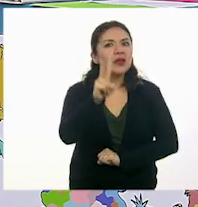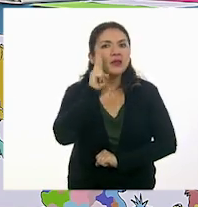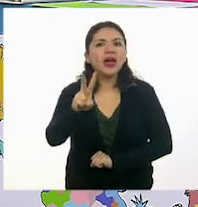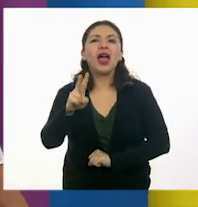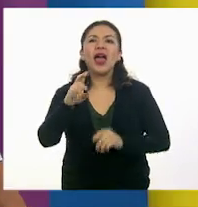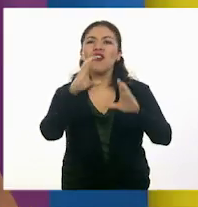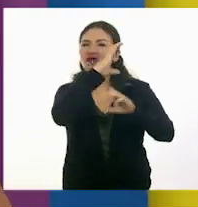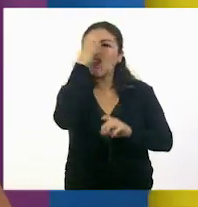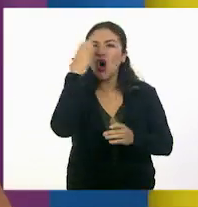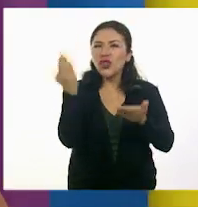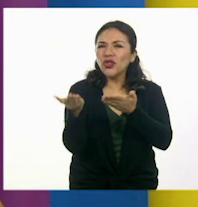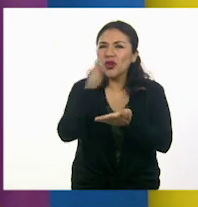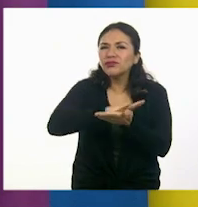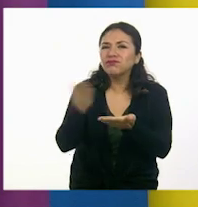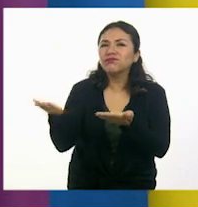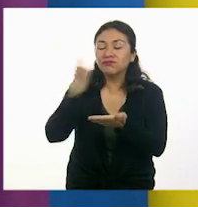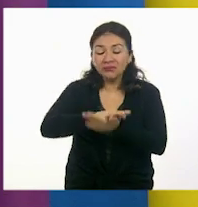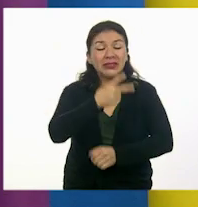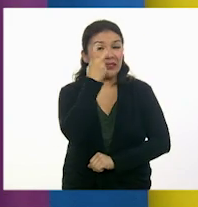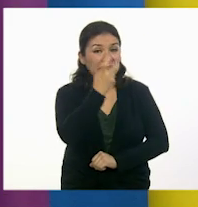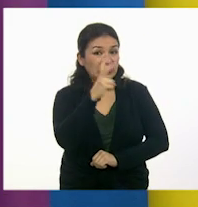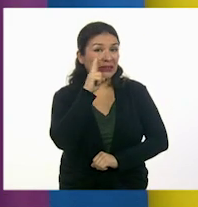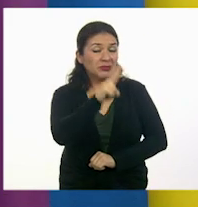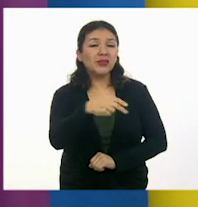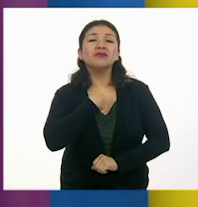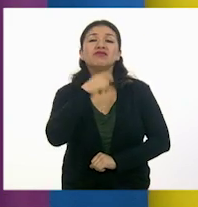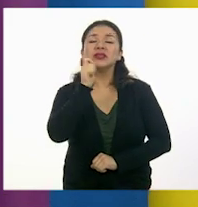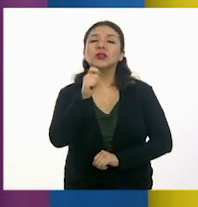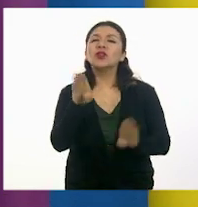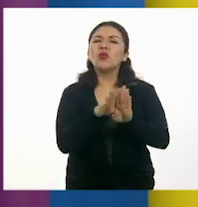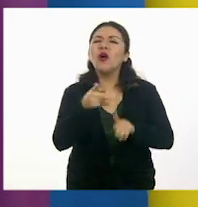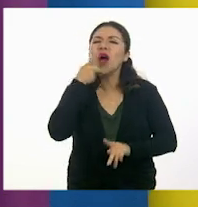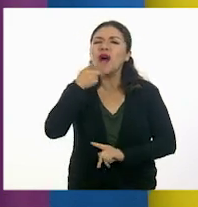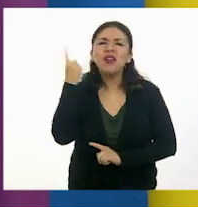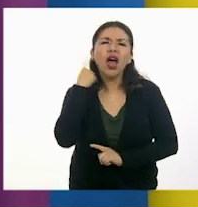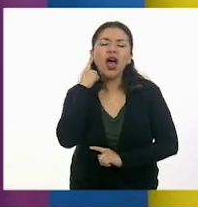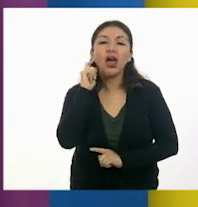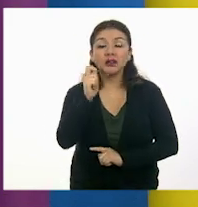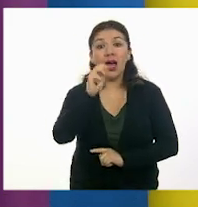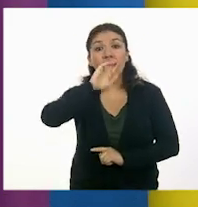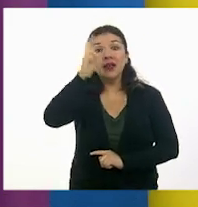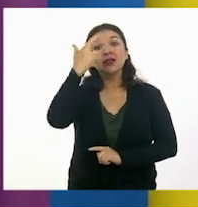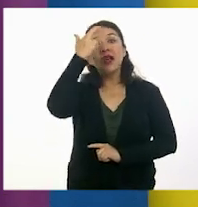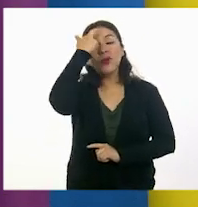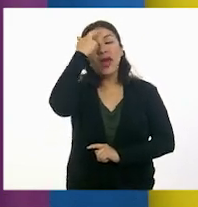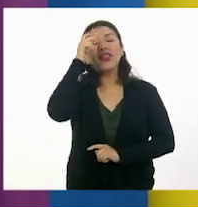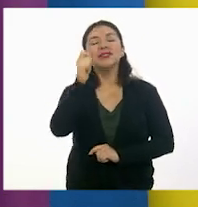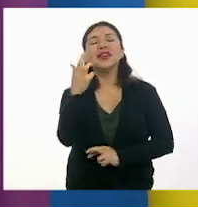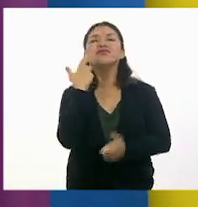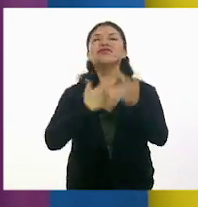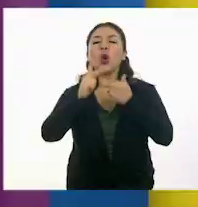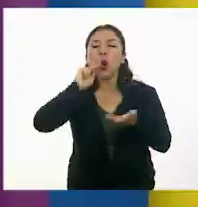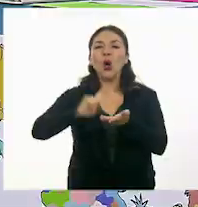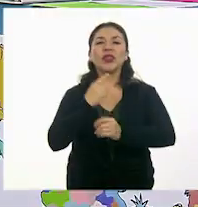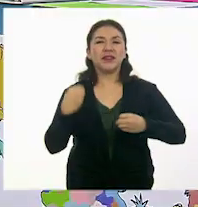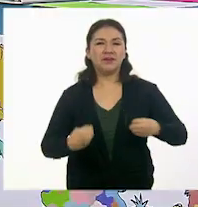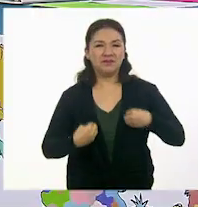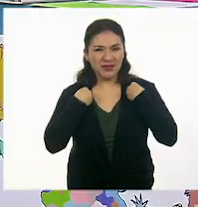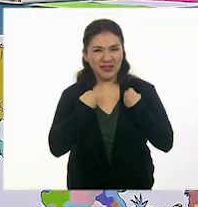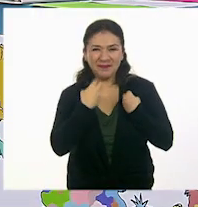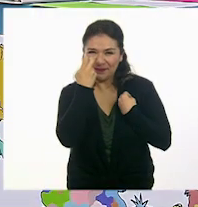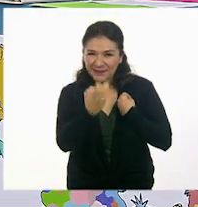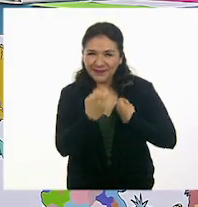de fotos. Así es, Julio. Es muy cierta la frase de recordar es volver a vivir. Así es.